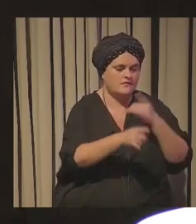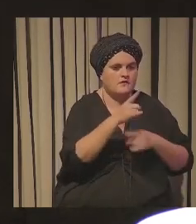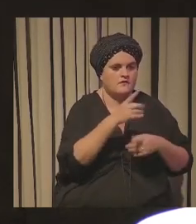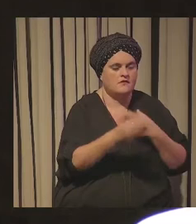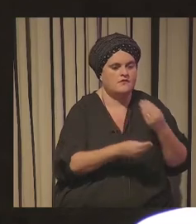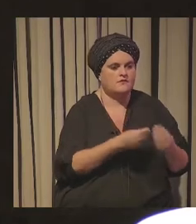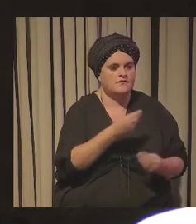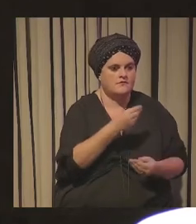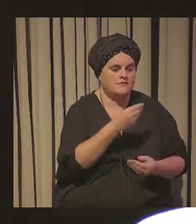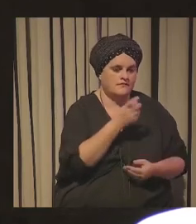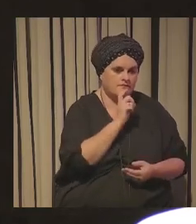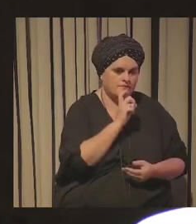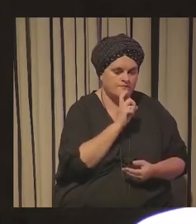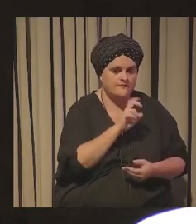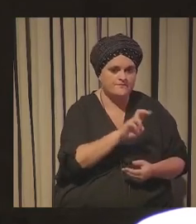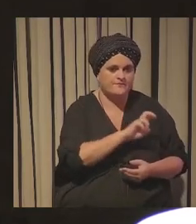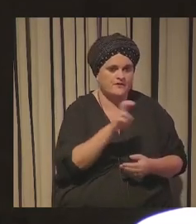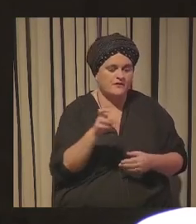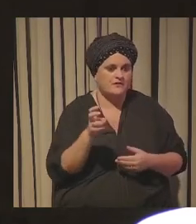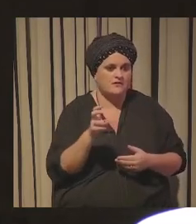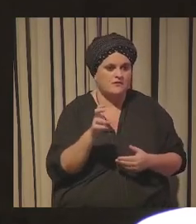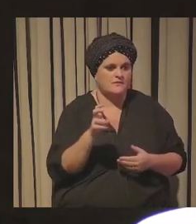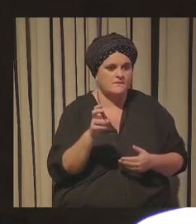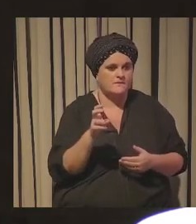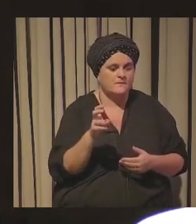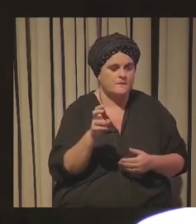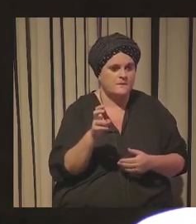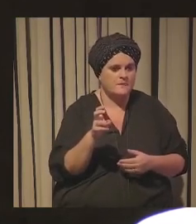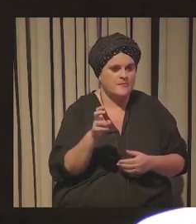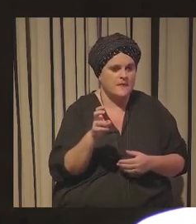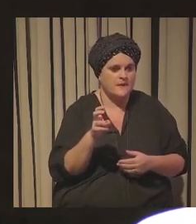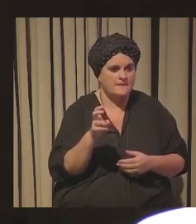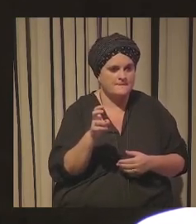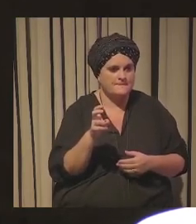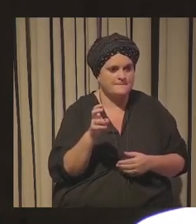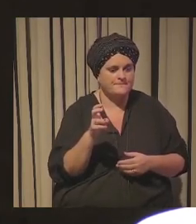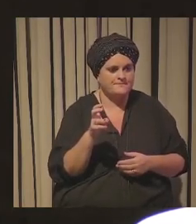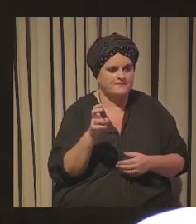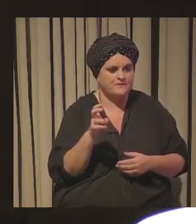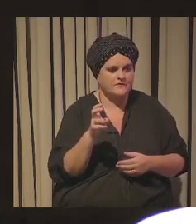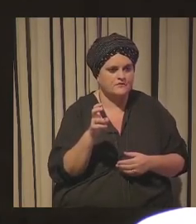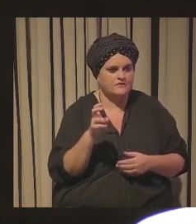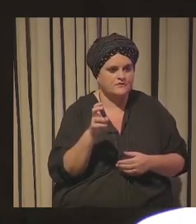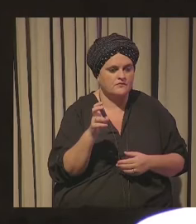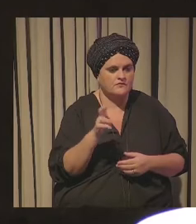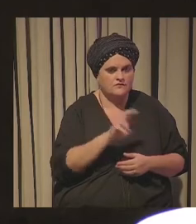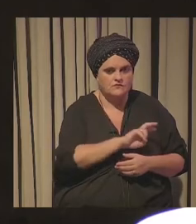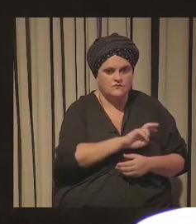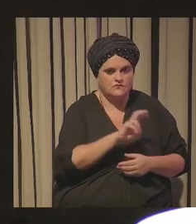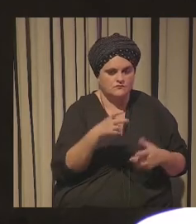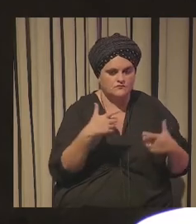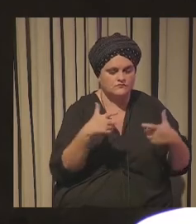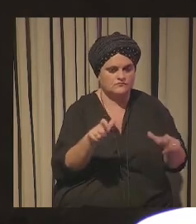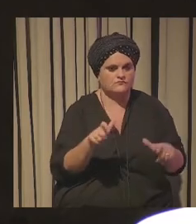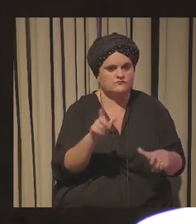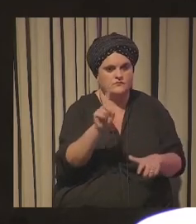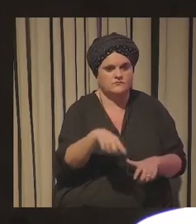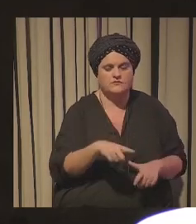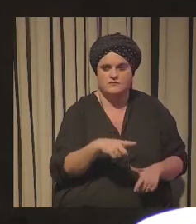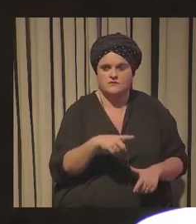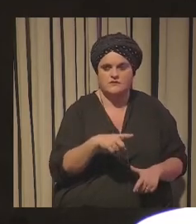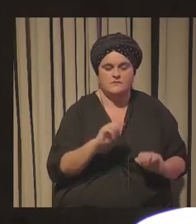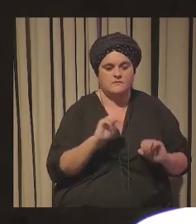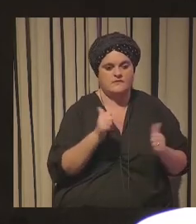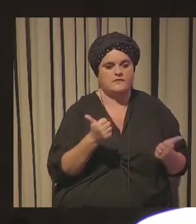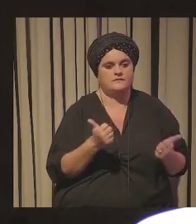es un plano y creo que también otro plano que empezamos ahora a descubrir y yo hablaría desde